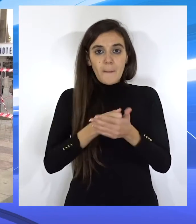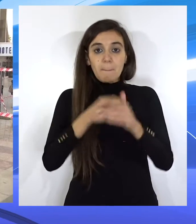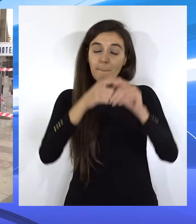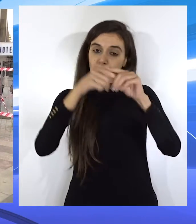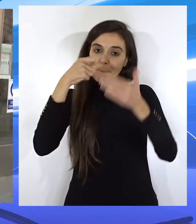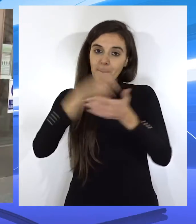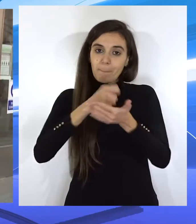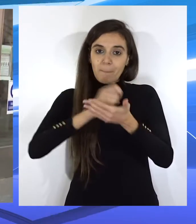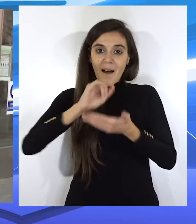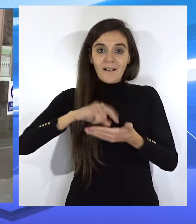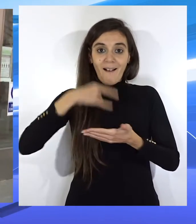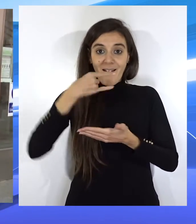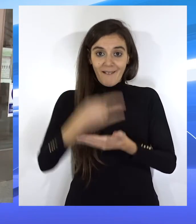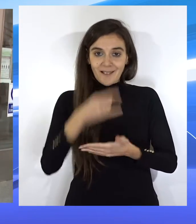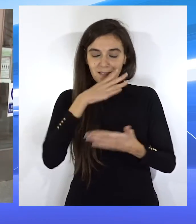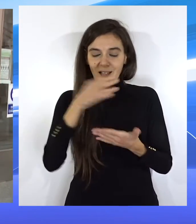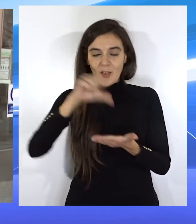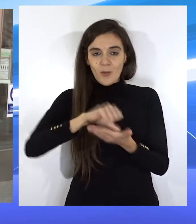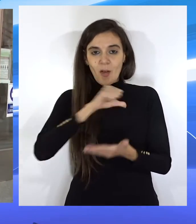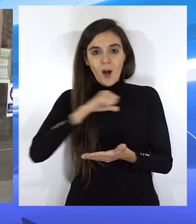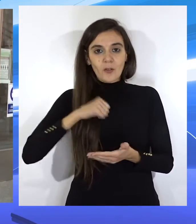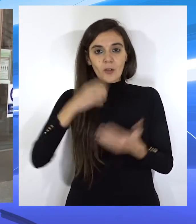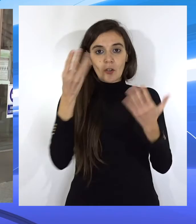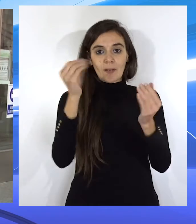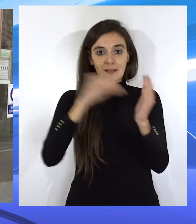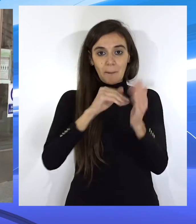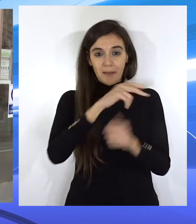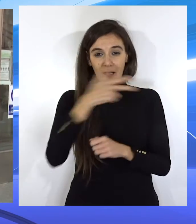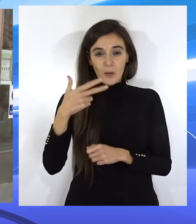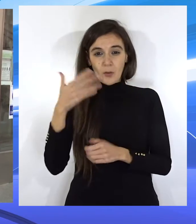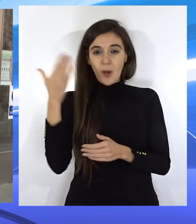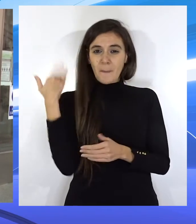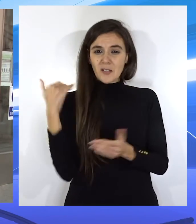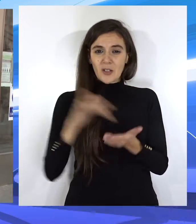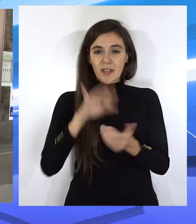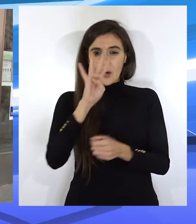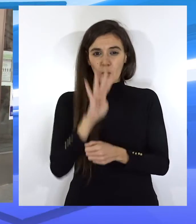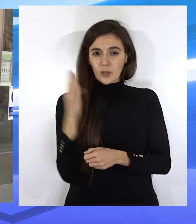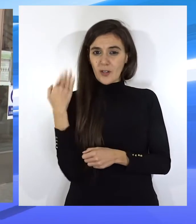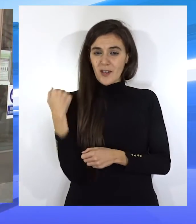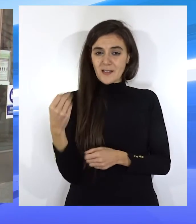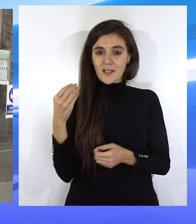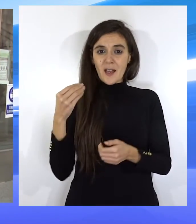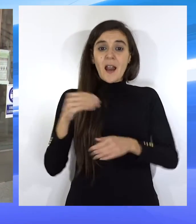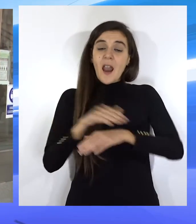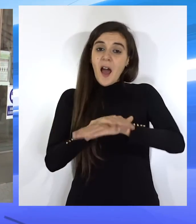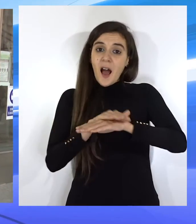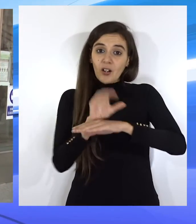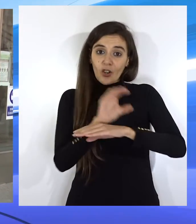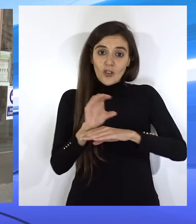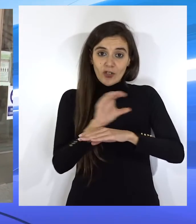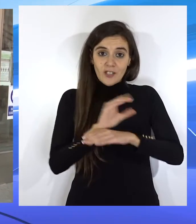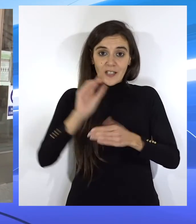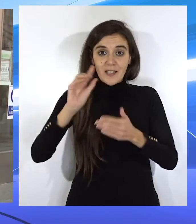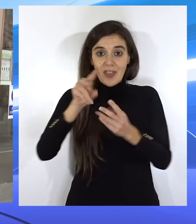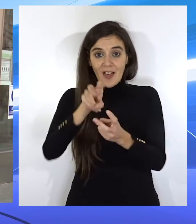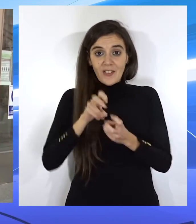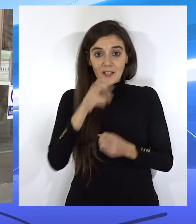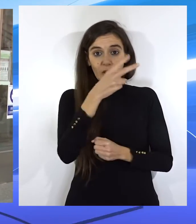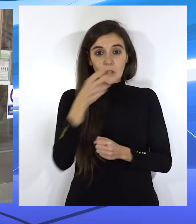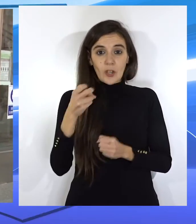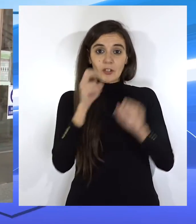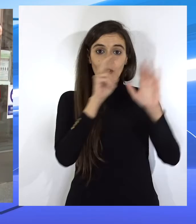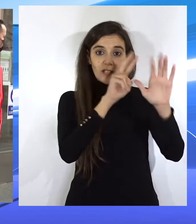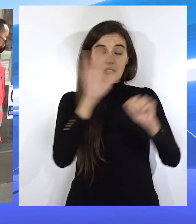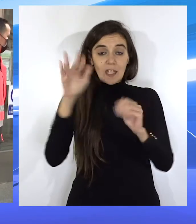paga extra... ...desde la ciudad autónoma se abonaron 90.000 euros el pasado día 4... ...y ayer mismo la consejera de Hacienda firmó otros